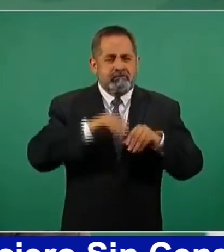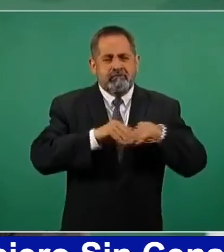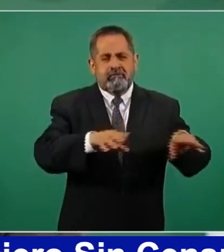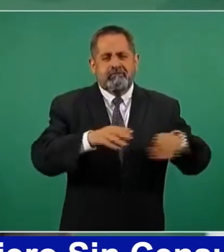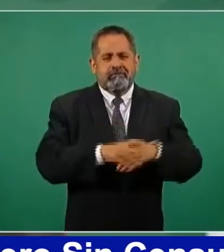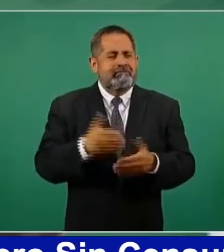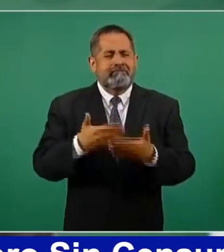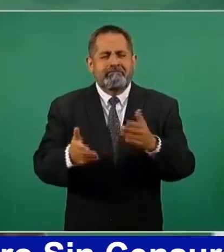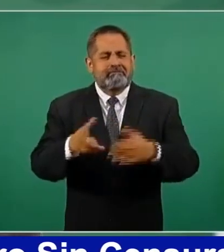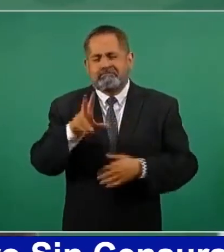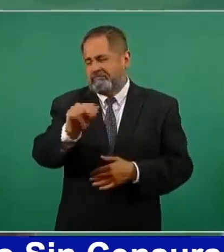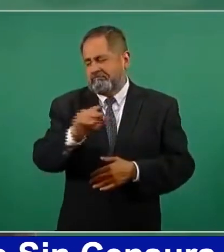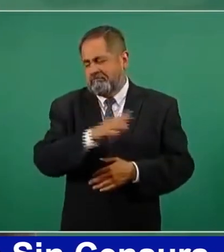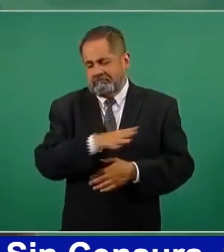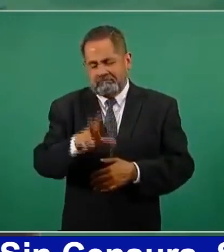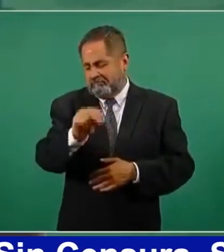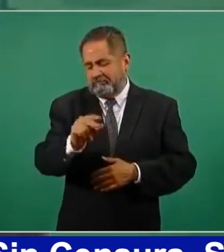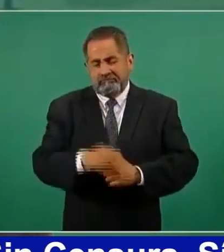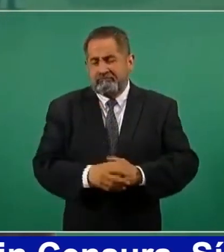pero ahora no.